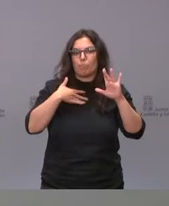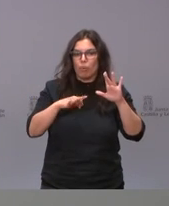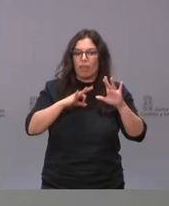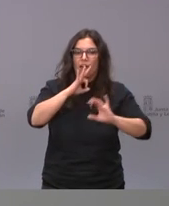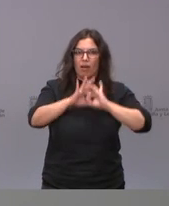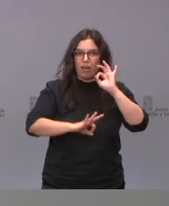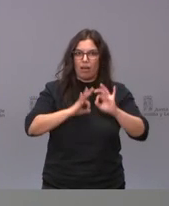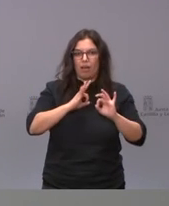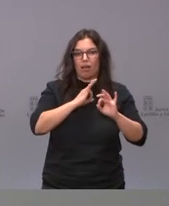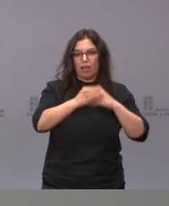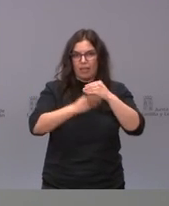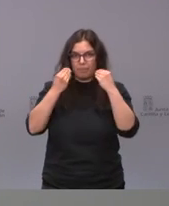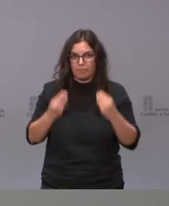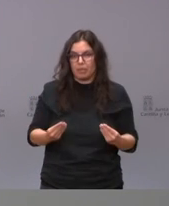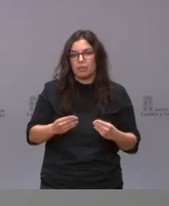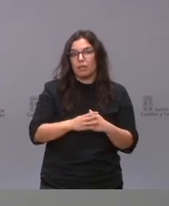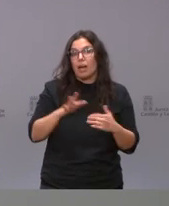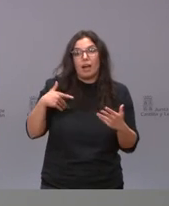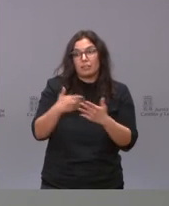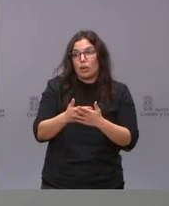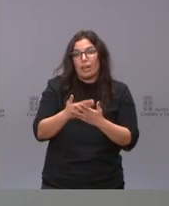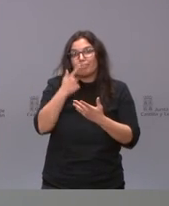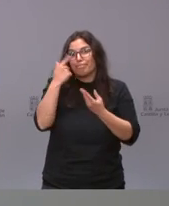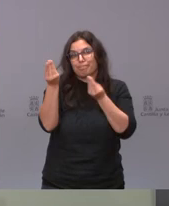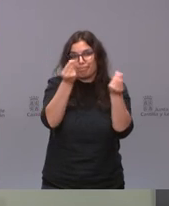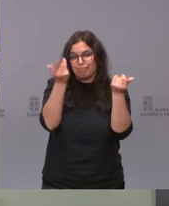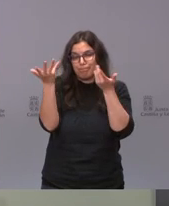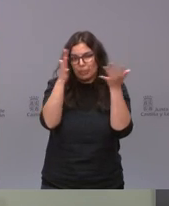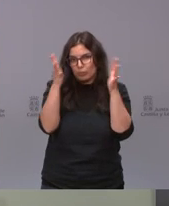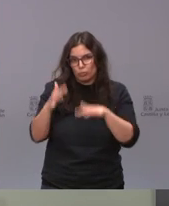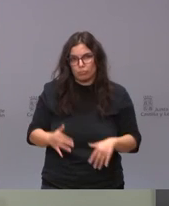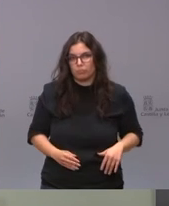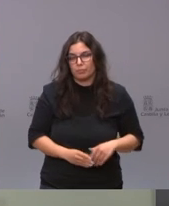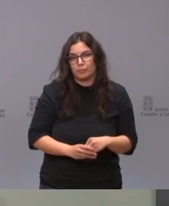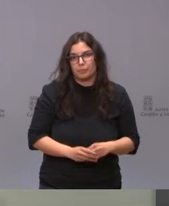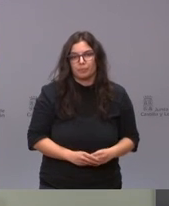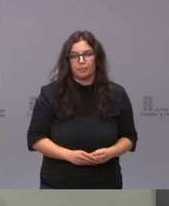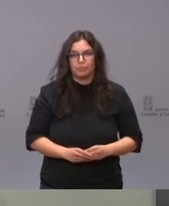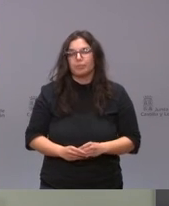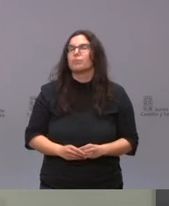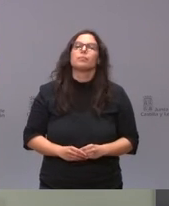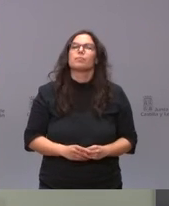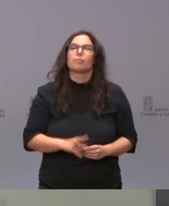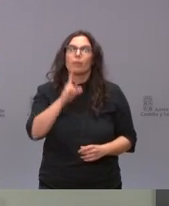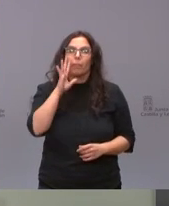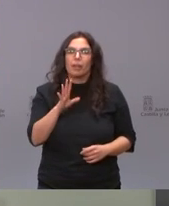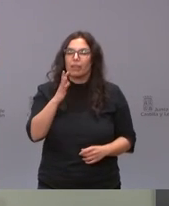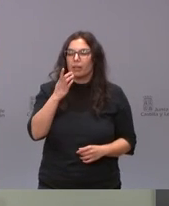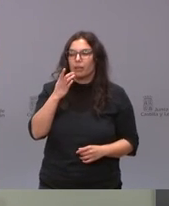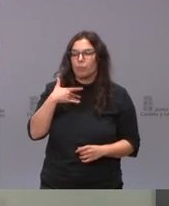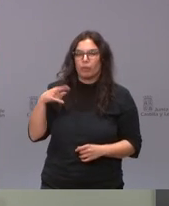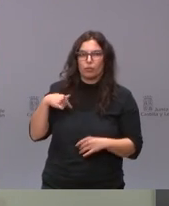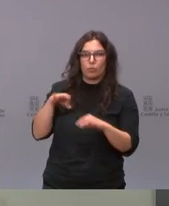hacerlo hasta ahora lo que trabajamos es con estimaciones respecto si no me equivoco me corrija la consejera